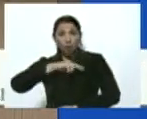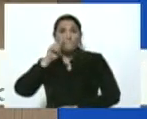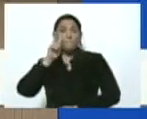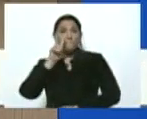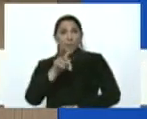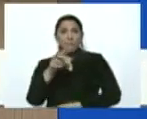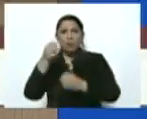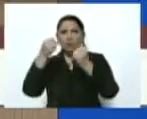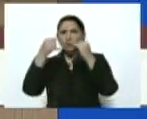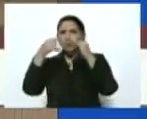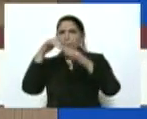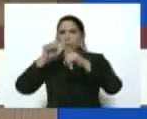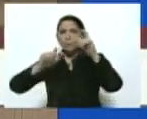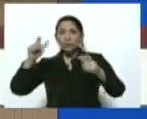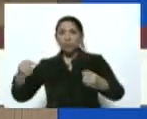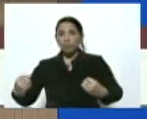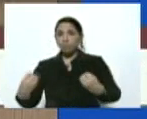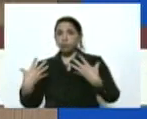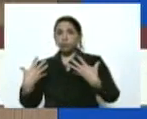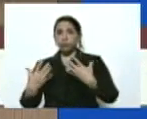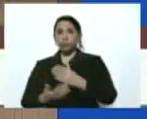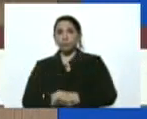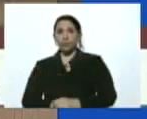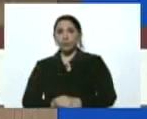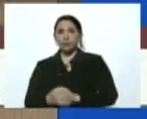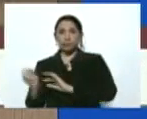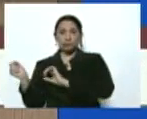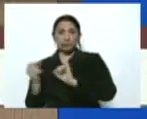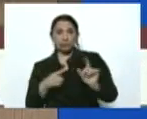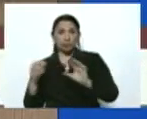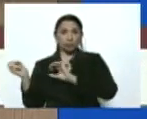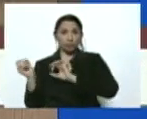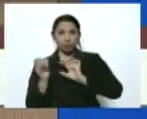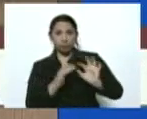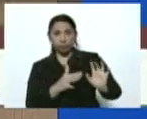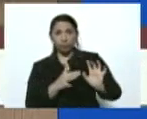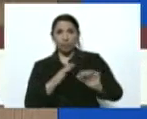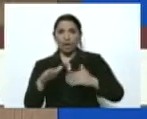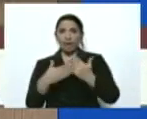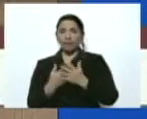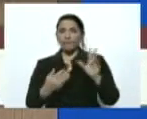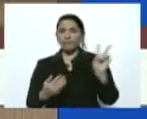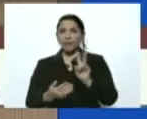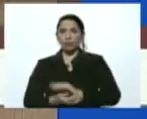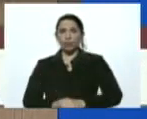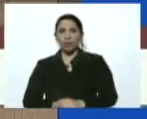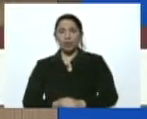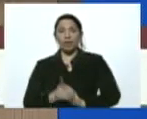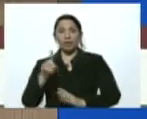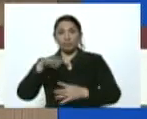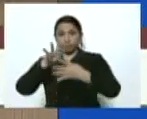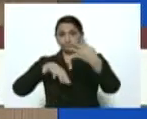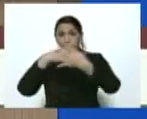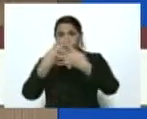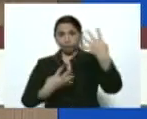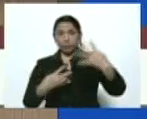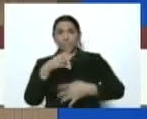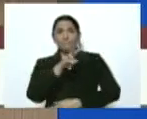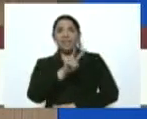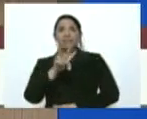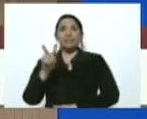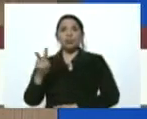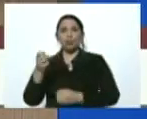de pacientes que están contagiados y han regresado a Venezuela en el puesto número 22